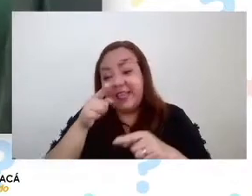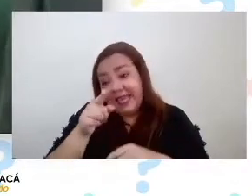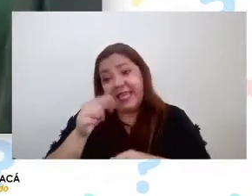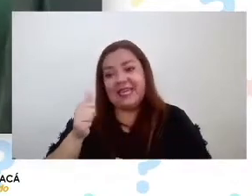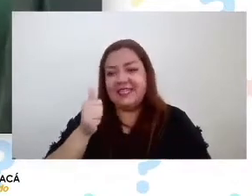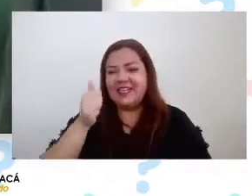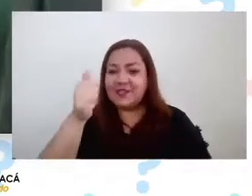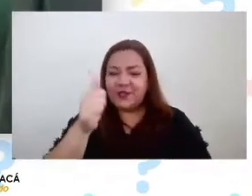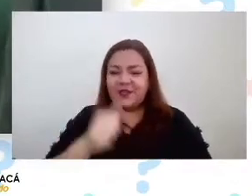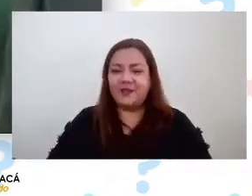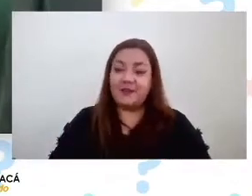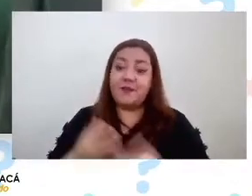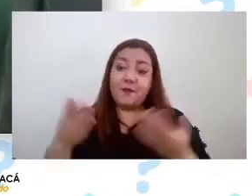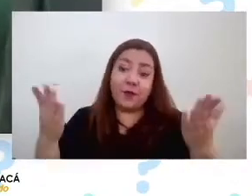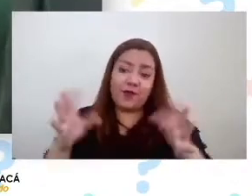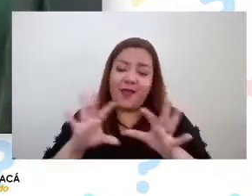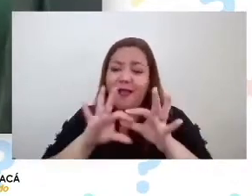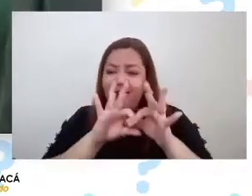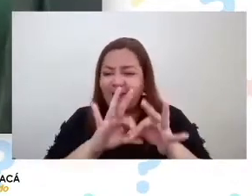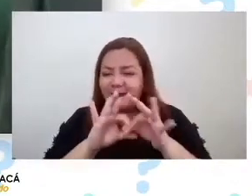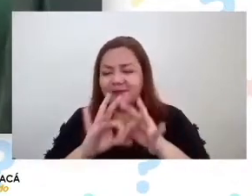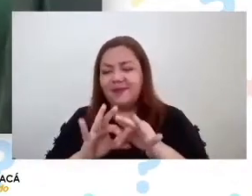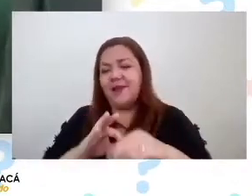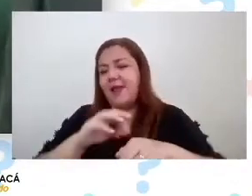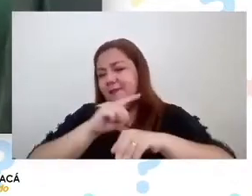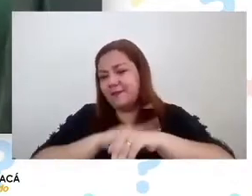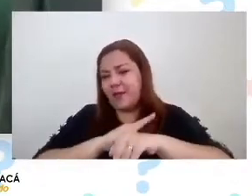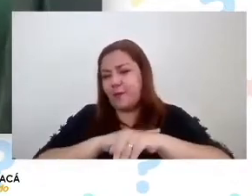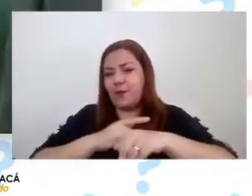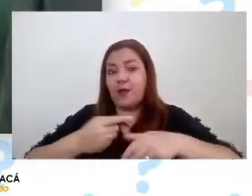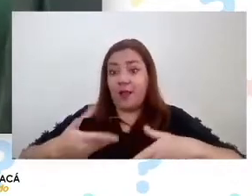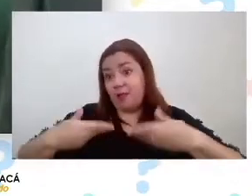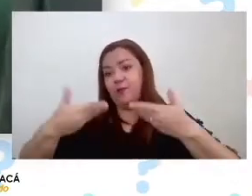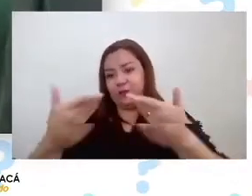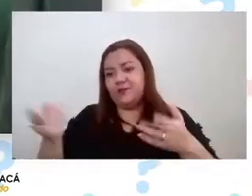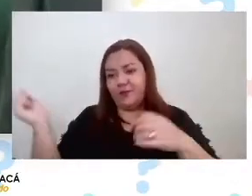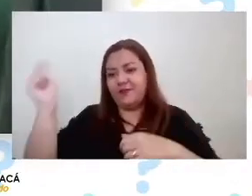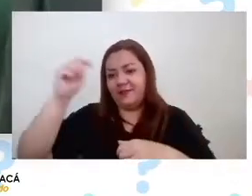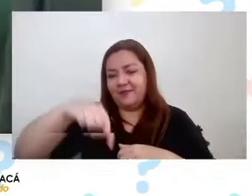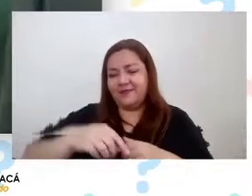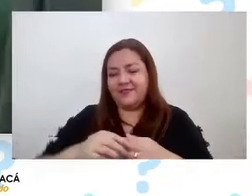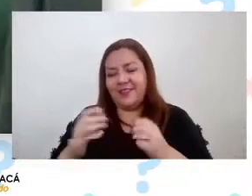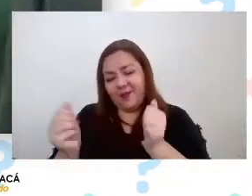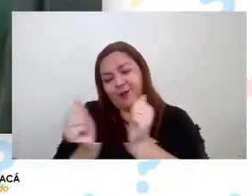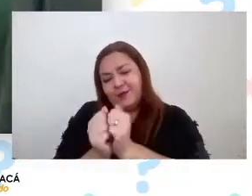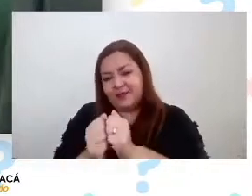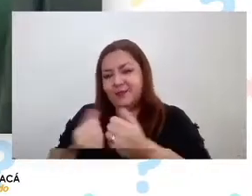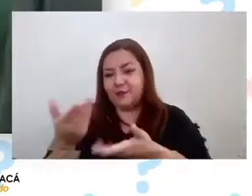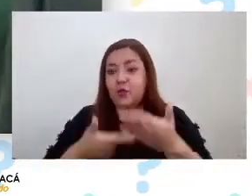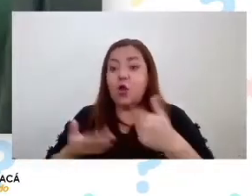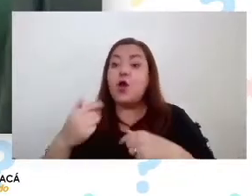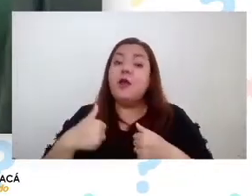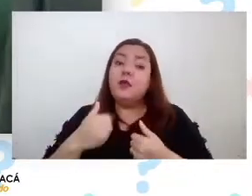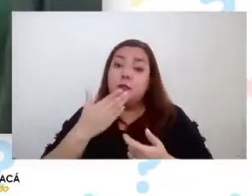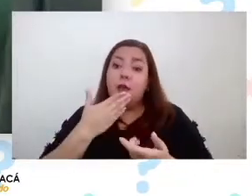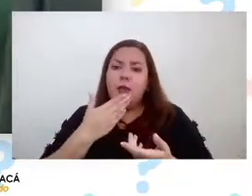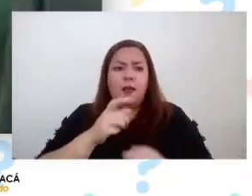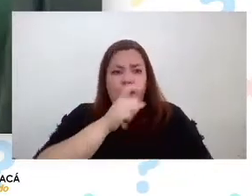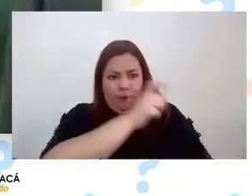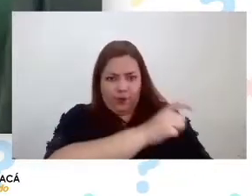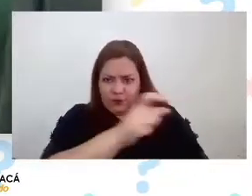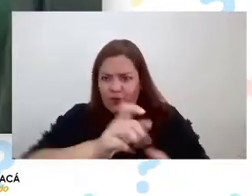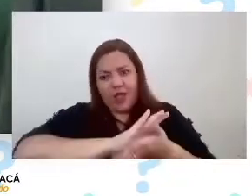y bueno solo agradecer el tiempo y la disposición esperar que la comunidad entera a lo mejor también